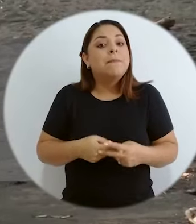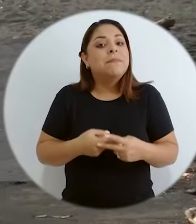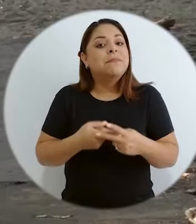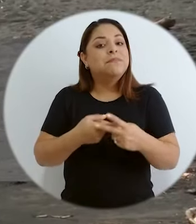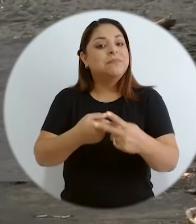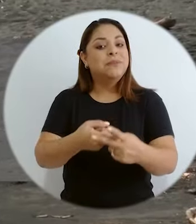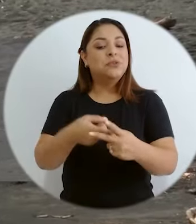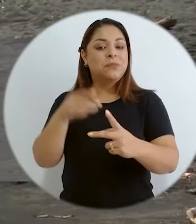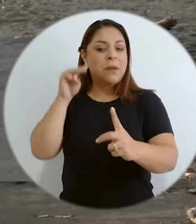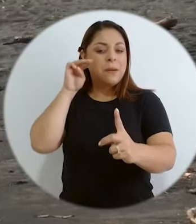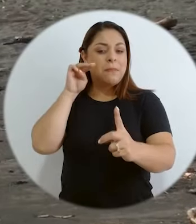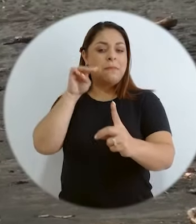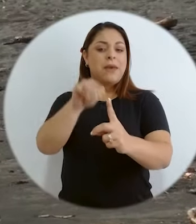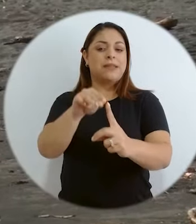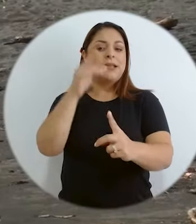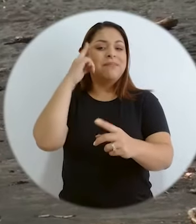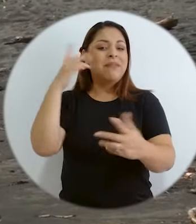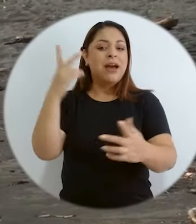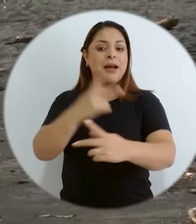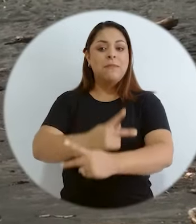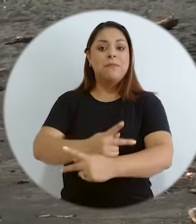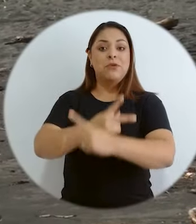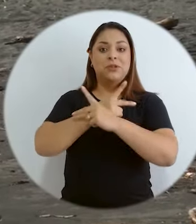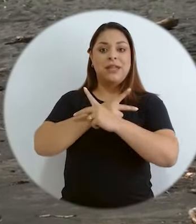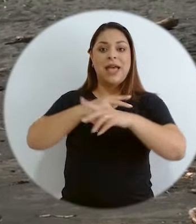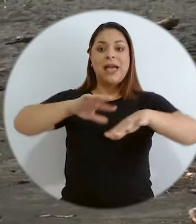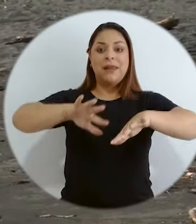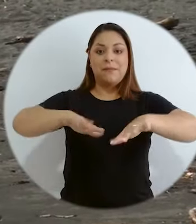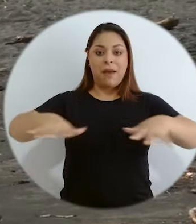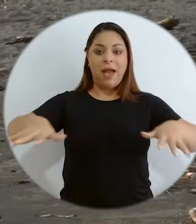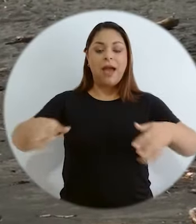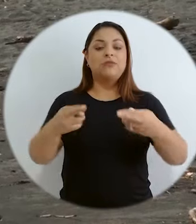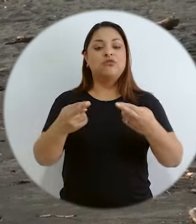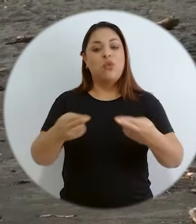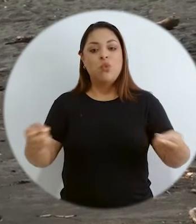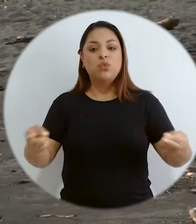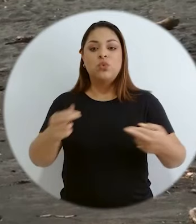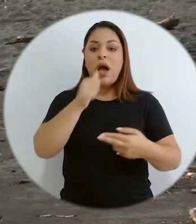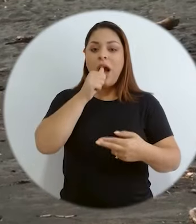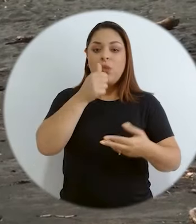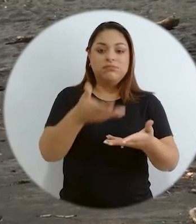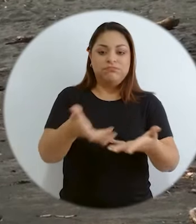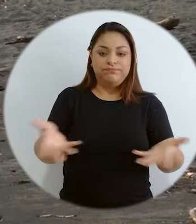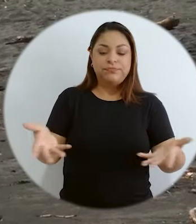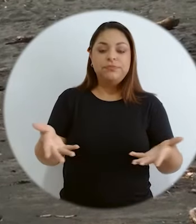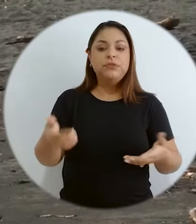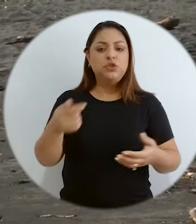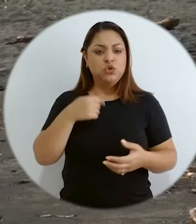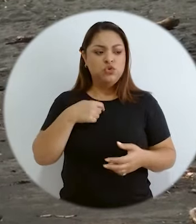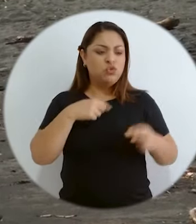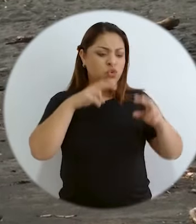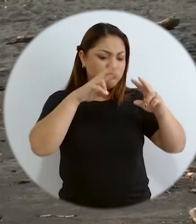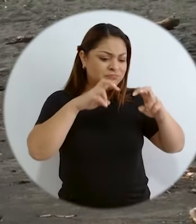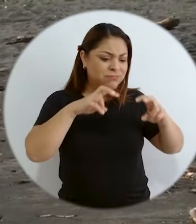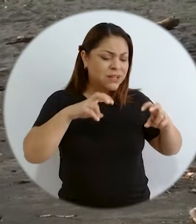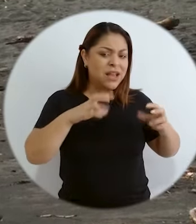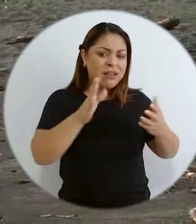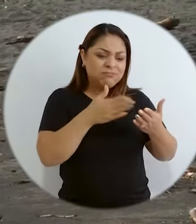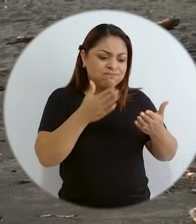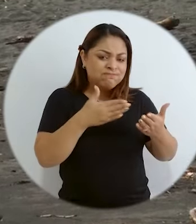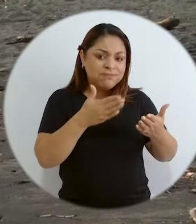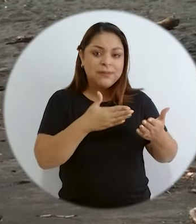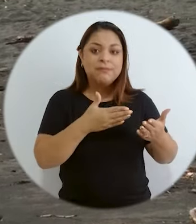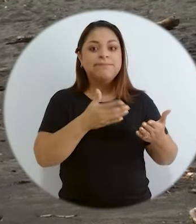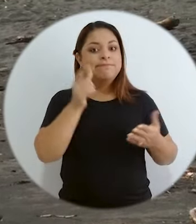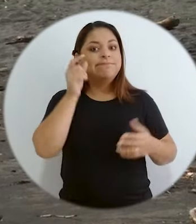a hacer metas específicas para la protección de los mares y de los recursos marinos. Entonces, yo lo estaba revisando y decía, qué curioso.